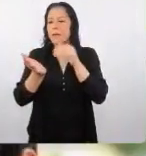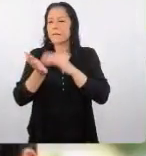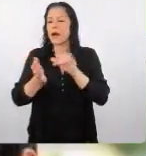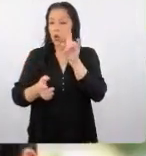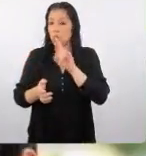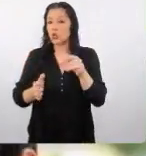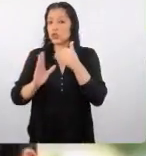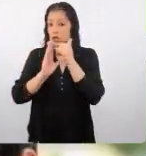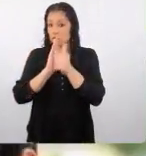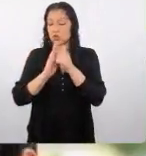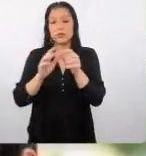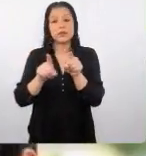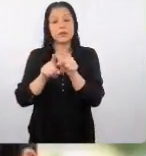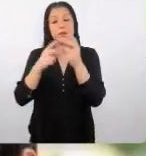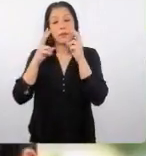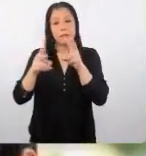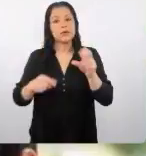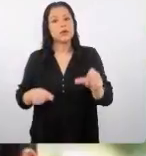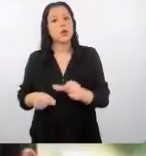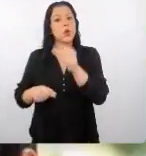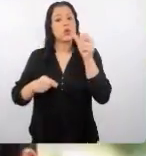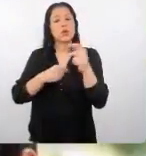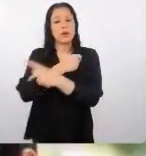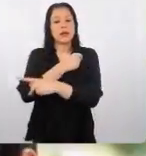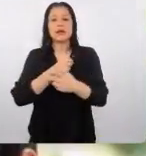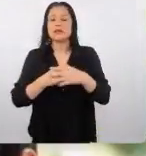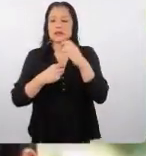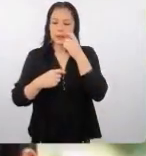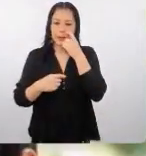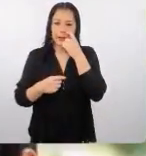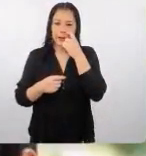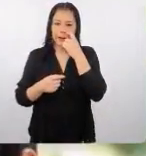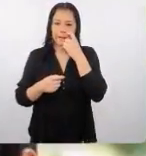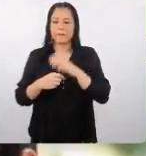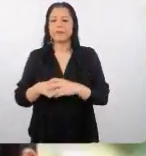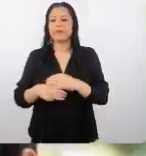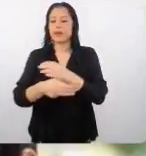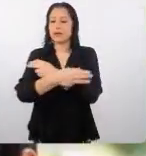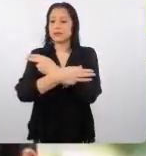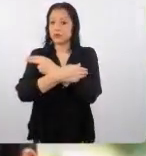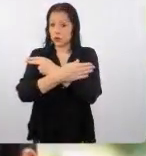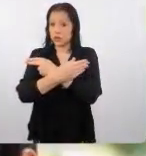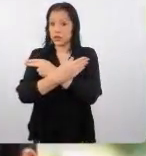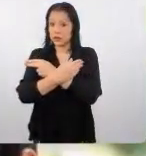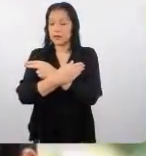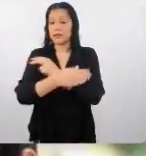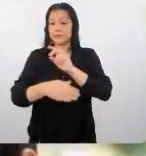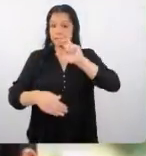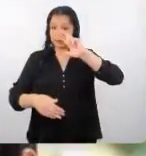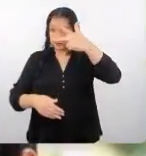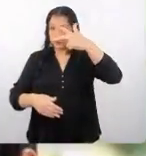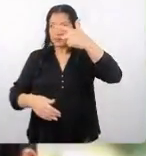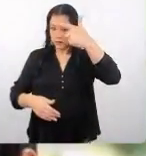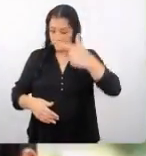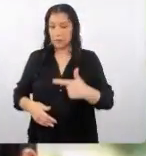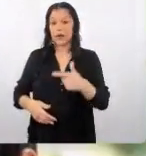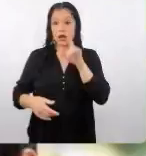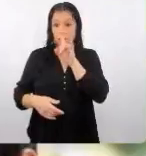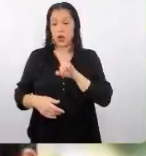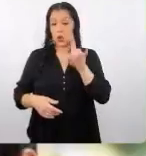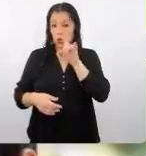también vemos a diferencia en otros países que twitter está en la tercera posición en el uso de redes